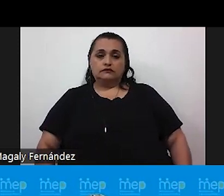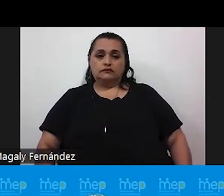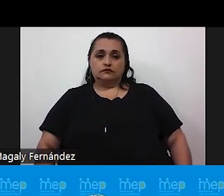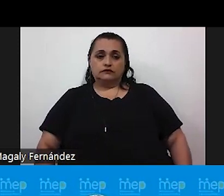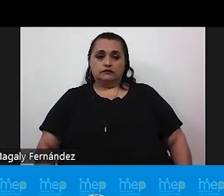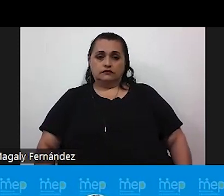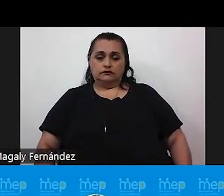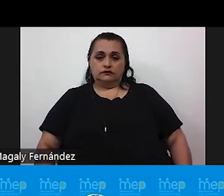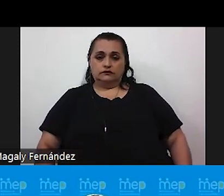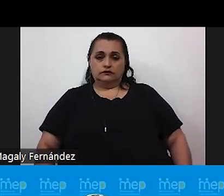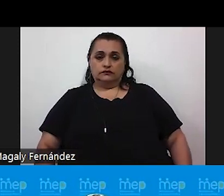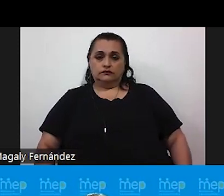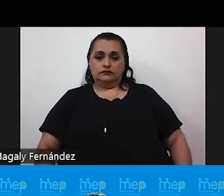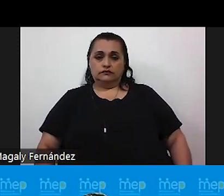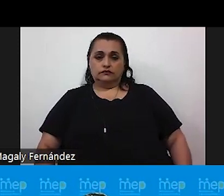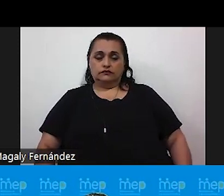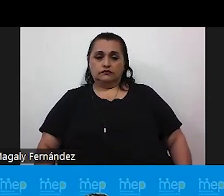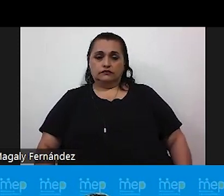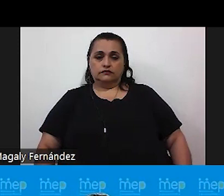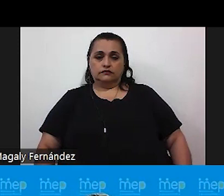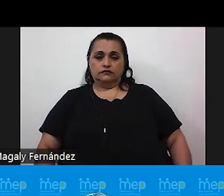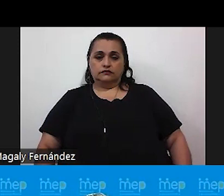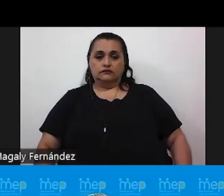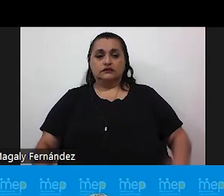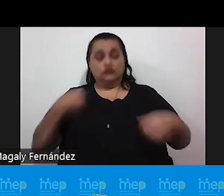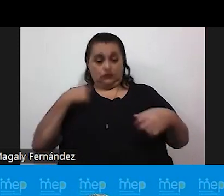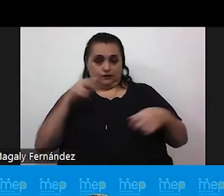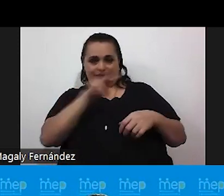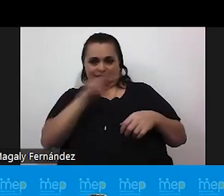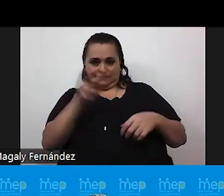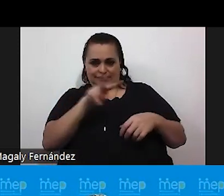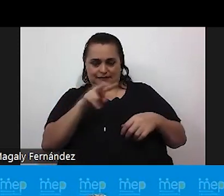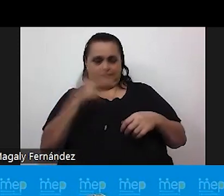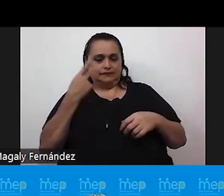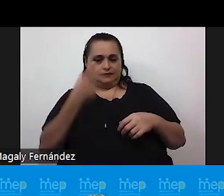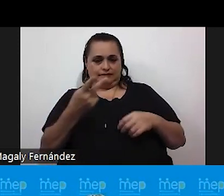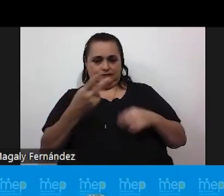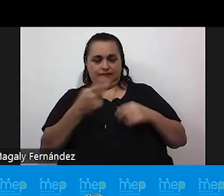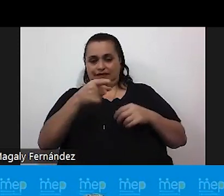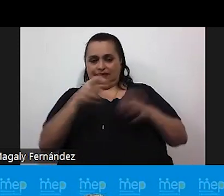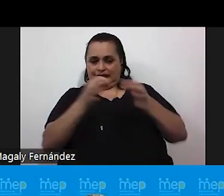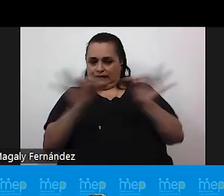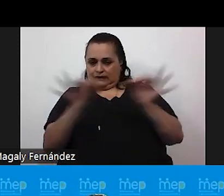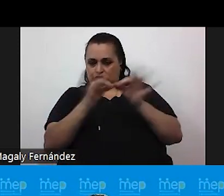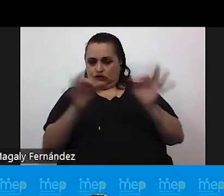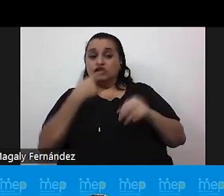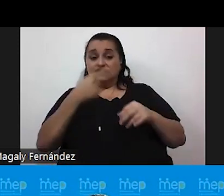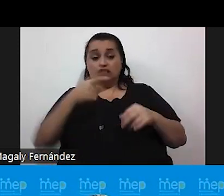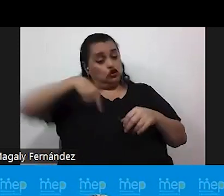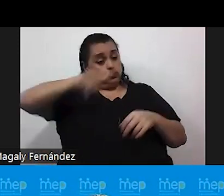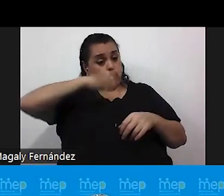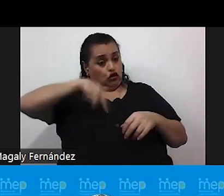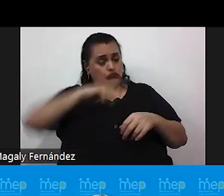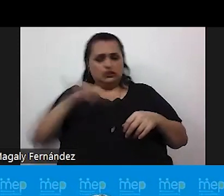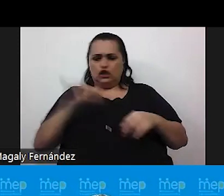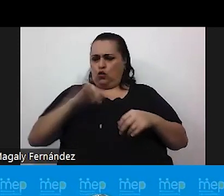muy bien voy a leer aquí un poquito verdad porque este texto y dice somos iguales porque